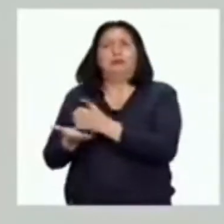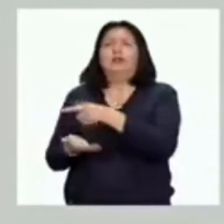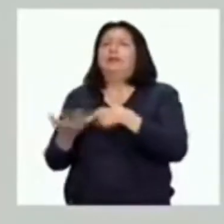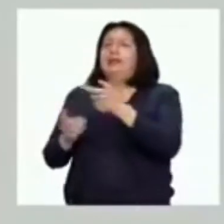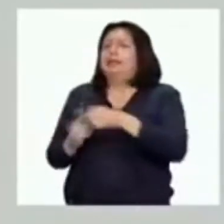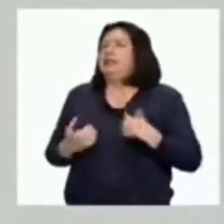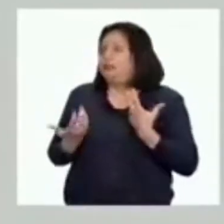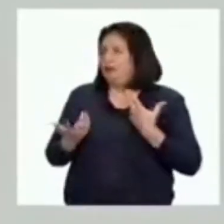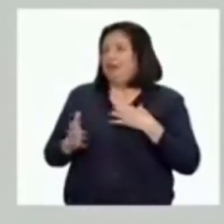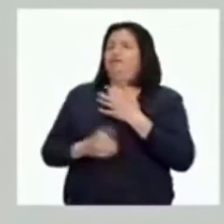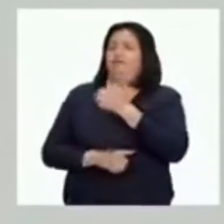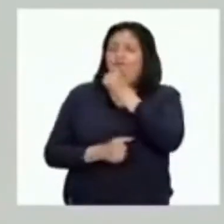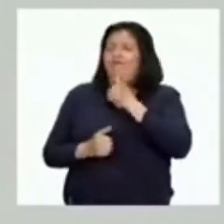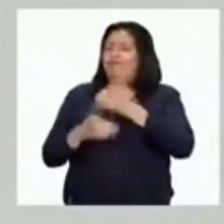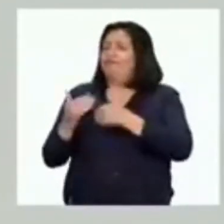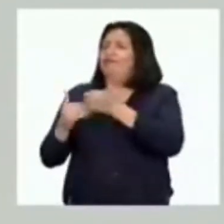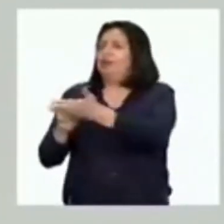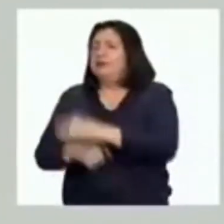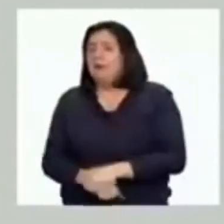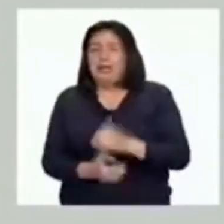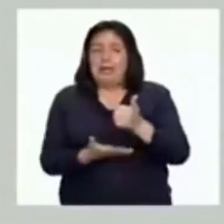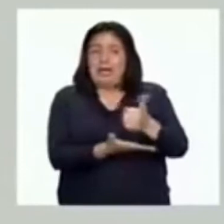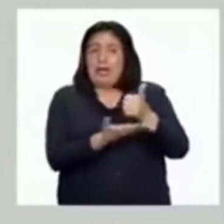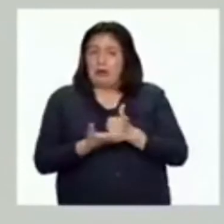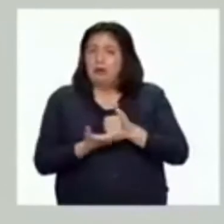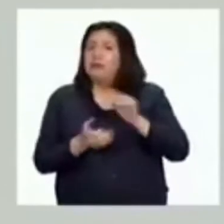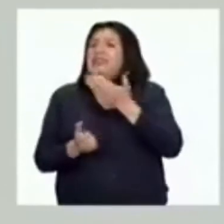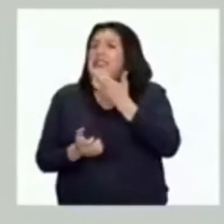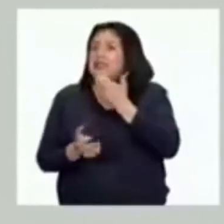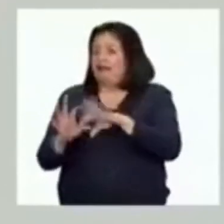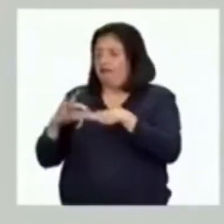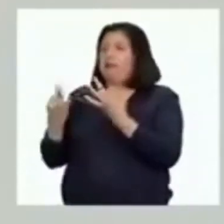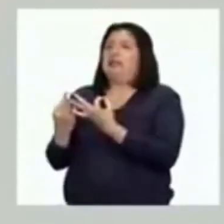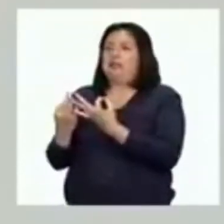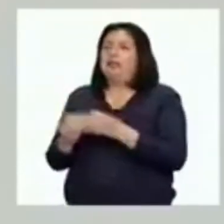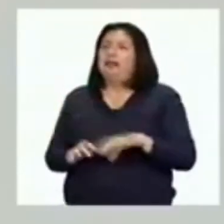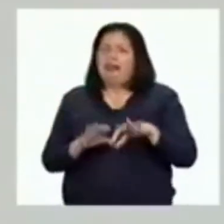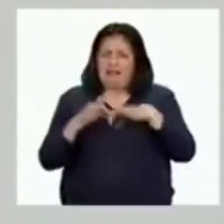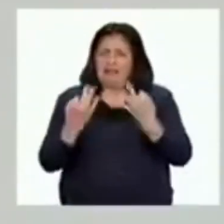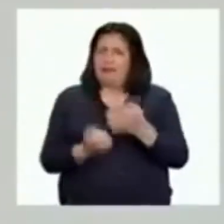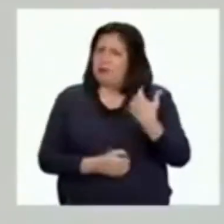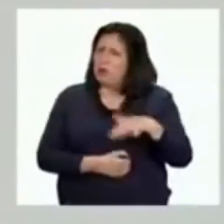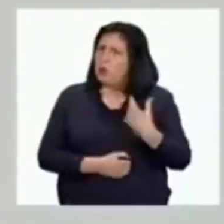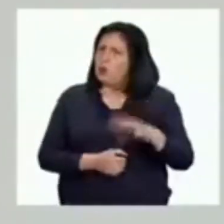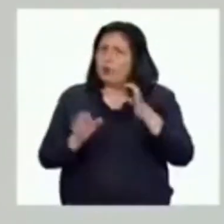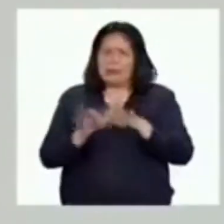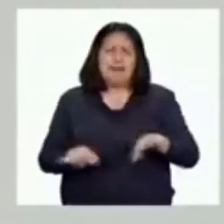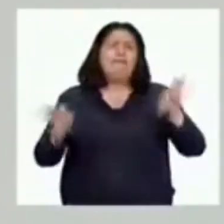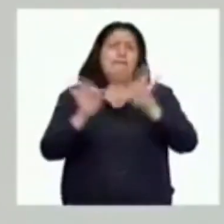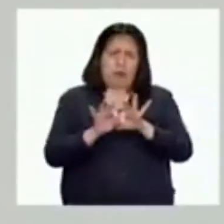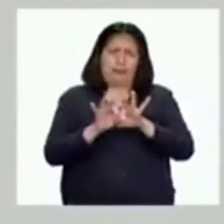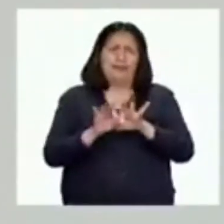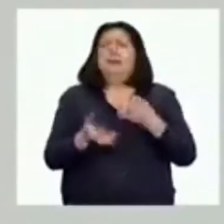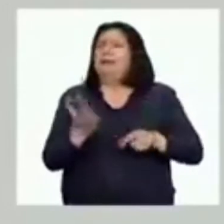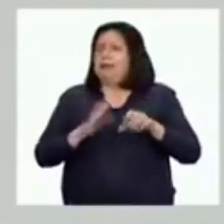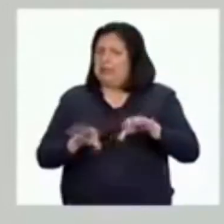nuestra capacidad de resiliencia. Para ayudarnos, tenemos a nuestra familia. La familia es muy importante en el desarrollo de la